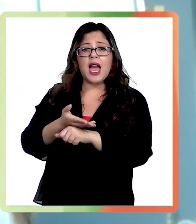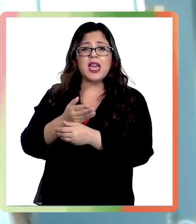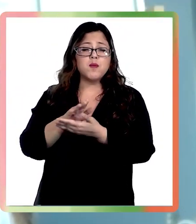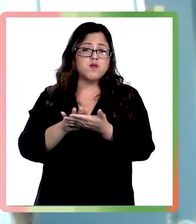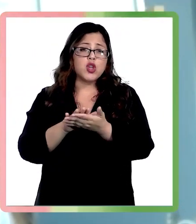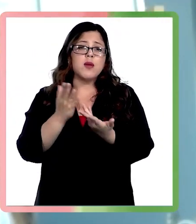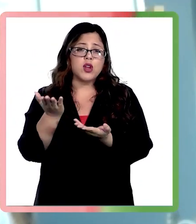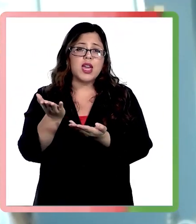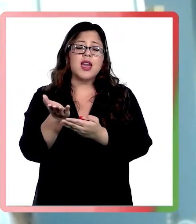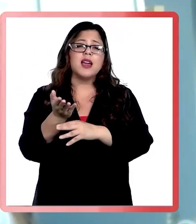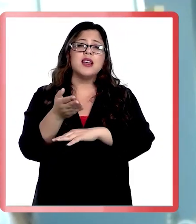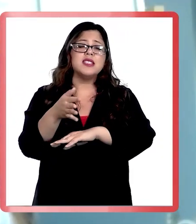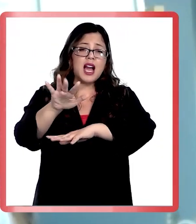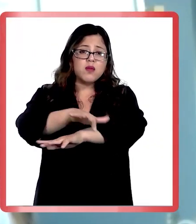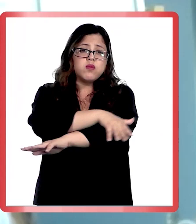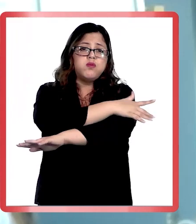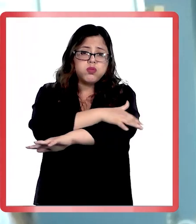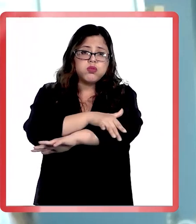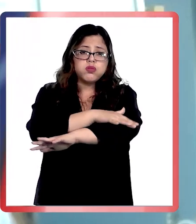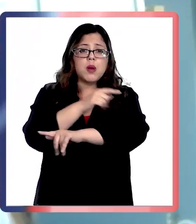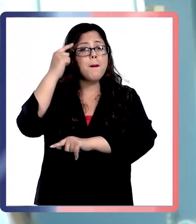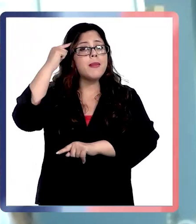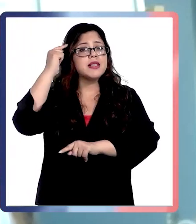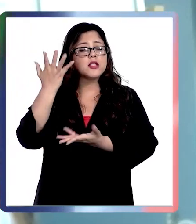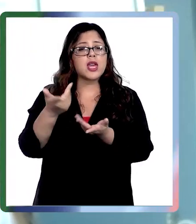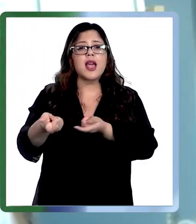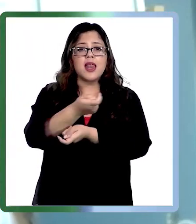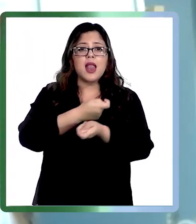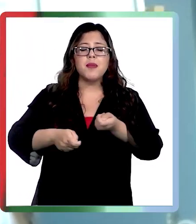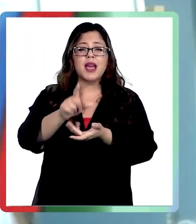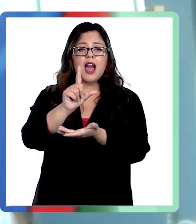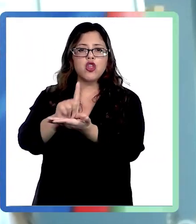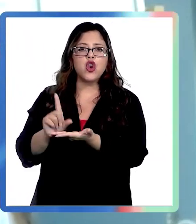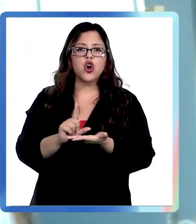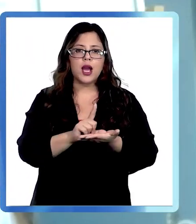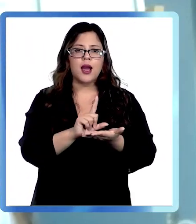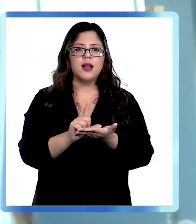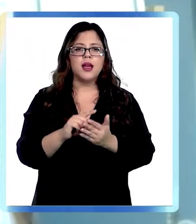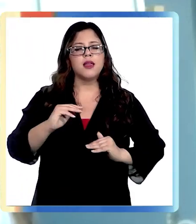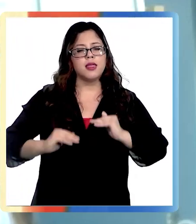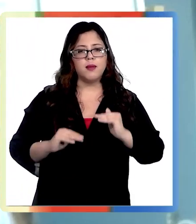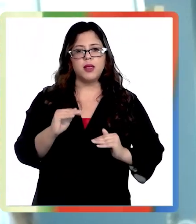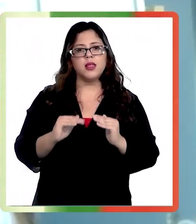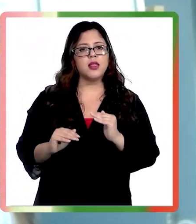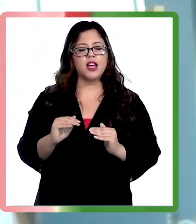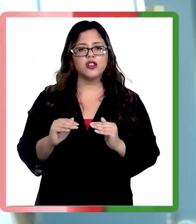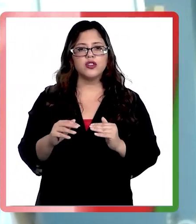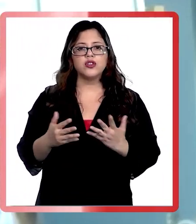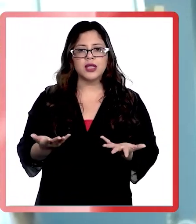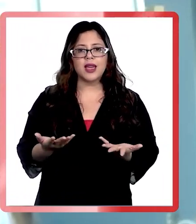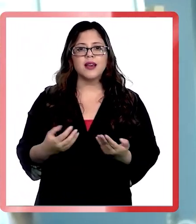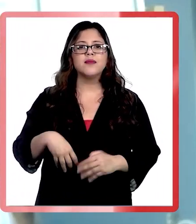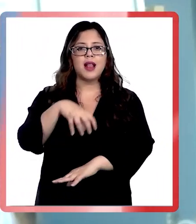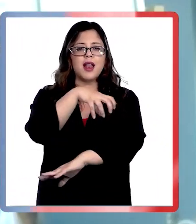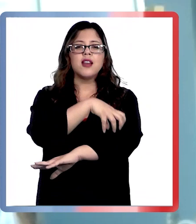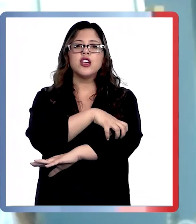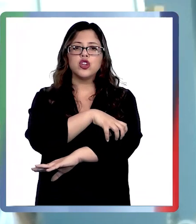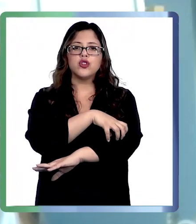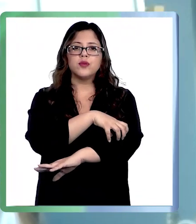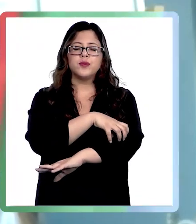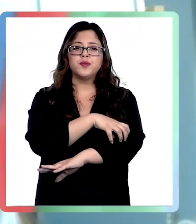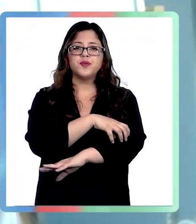nivel de mar, sobre todo pensando en los mercados locales, según lo que esté disponible dentro de nuestra región,